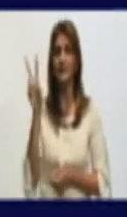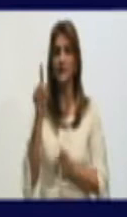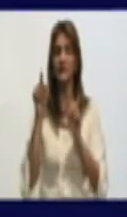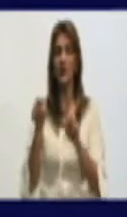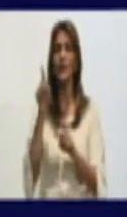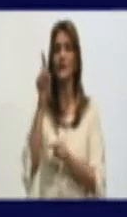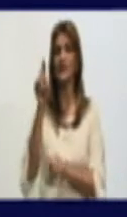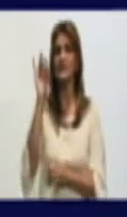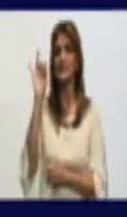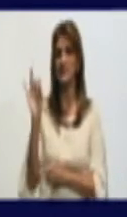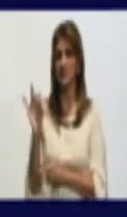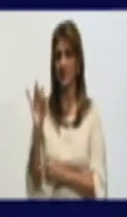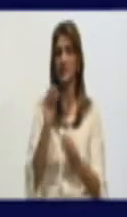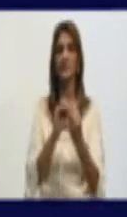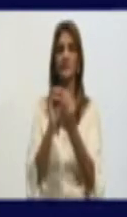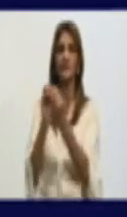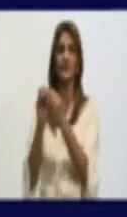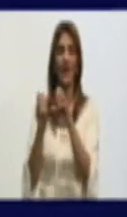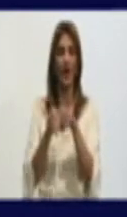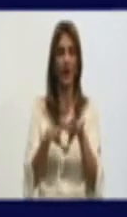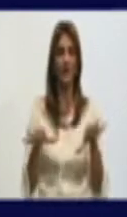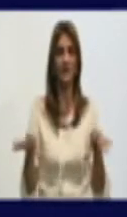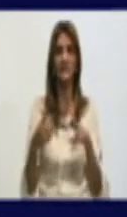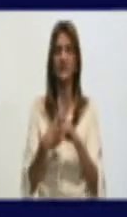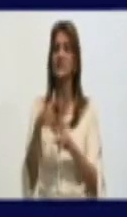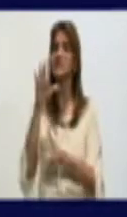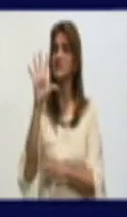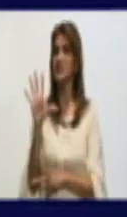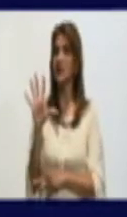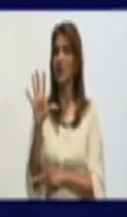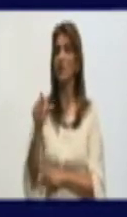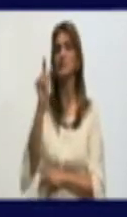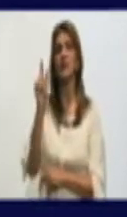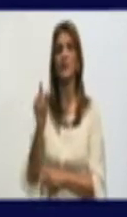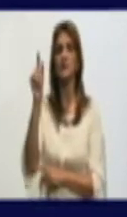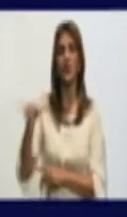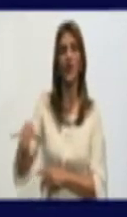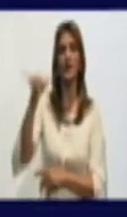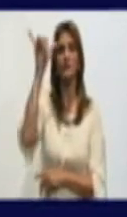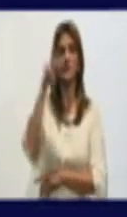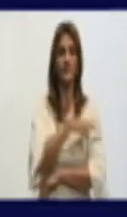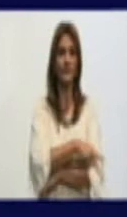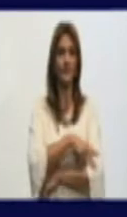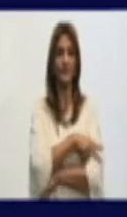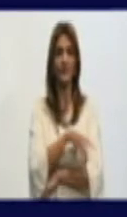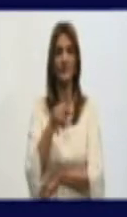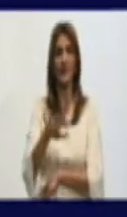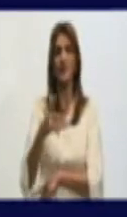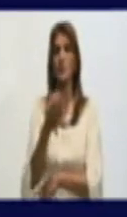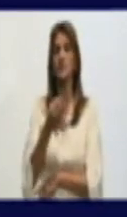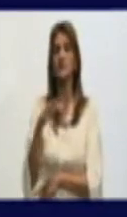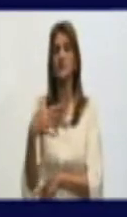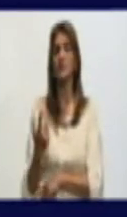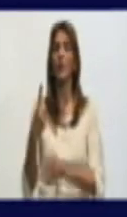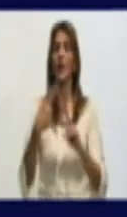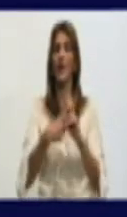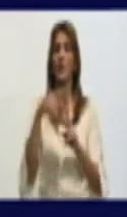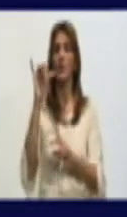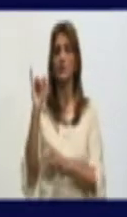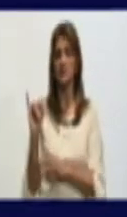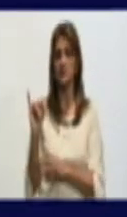17 productos de la transmisión autóctona y 5 casos importados. Pertenecientes a los municipios, vayamos con 6,